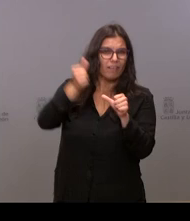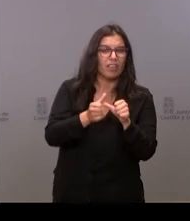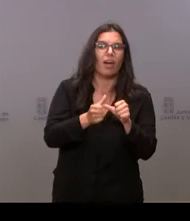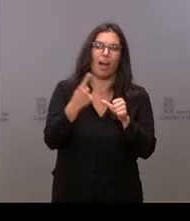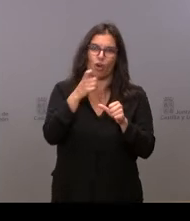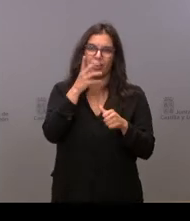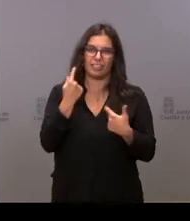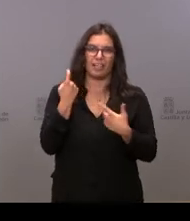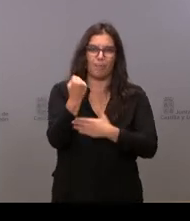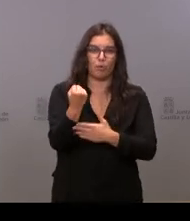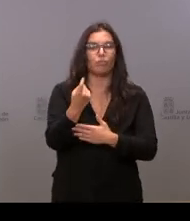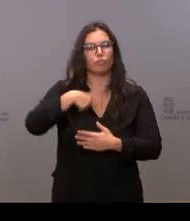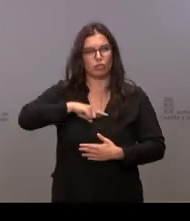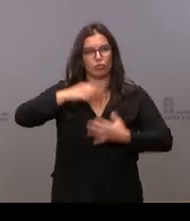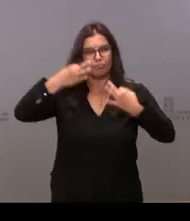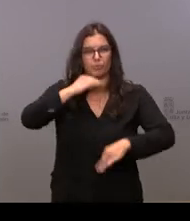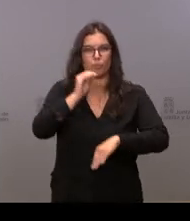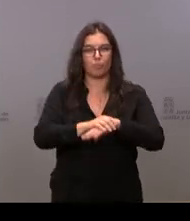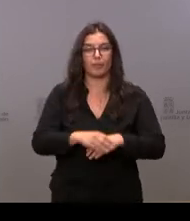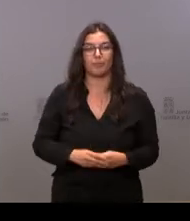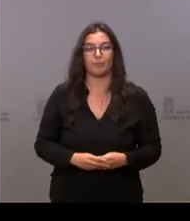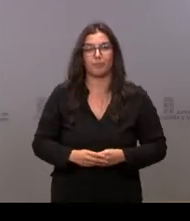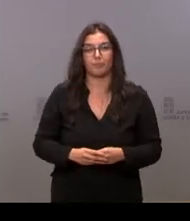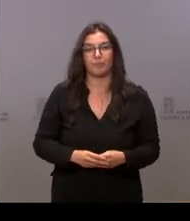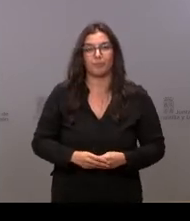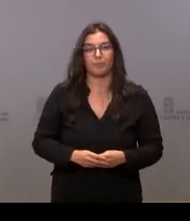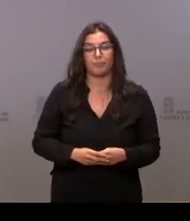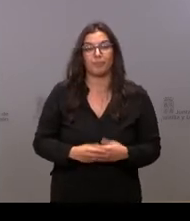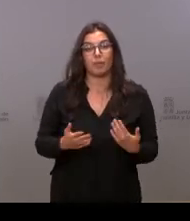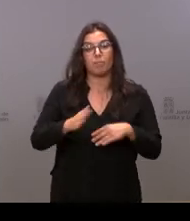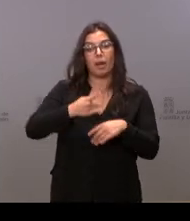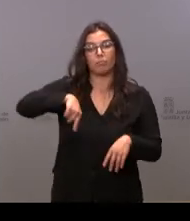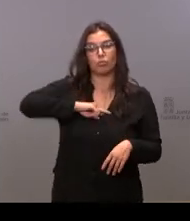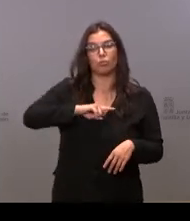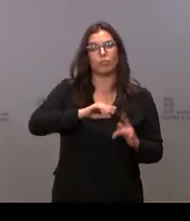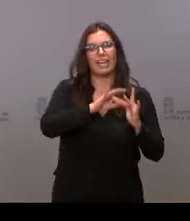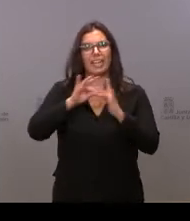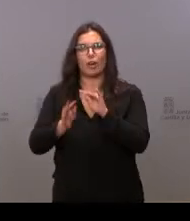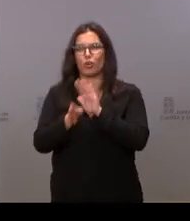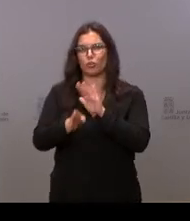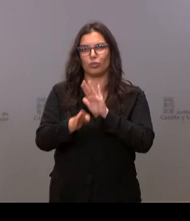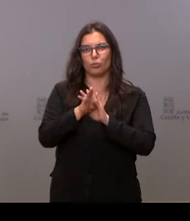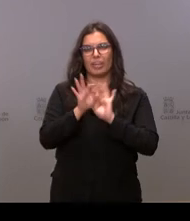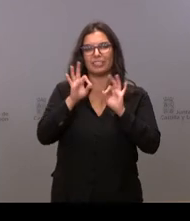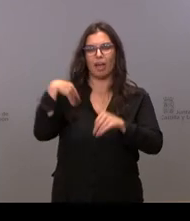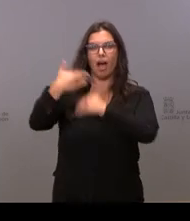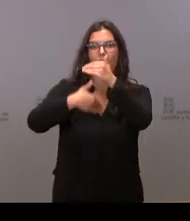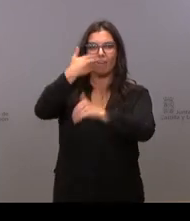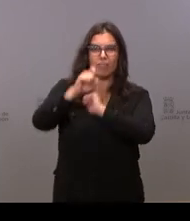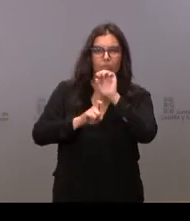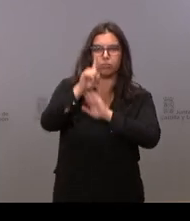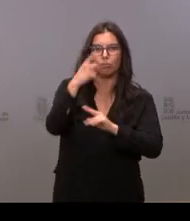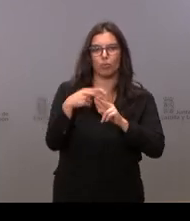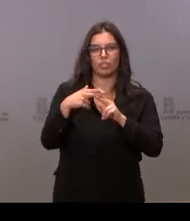apoyo. Ahí vamos a estar. Y seguir así liderando el avance de las políticas sociales en España,